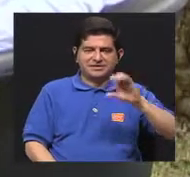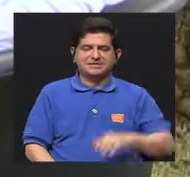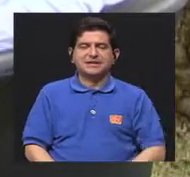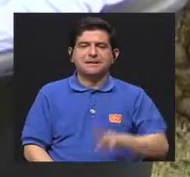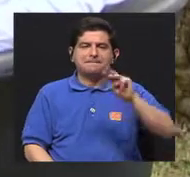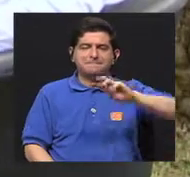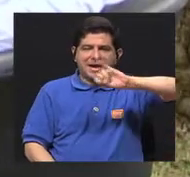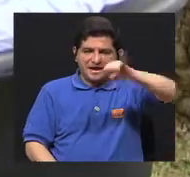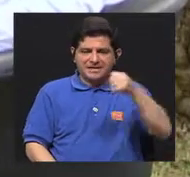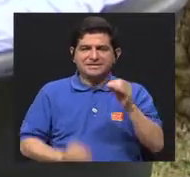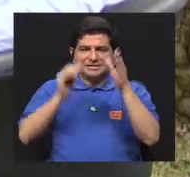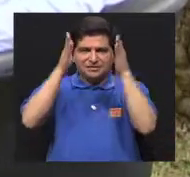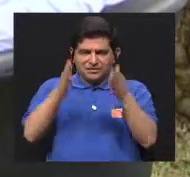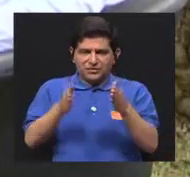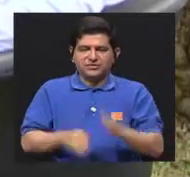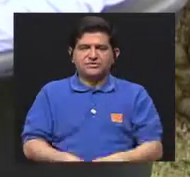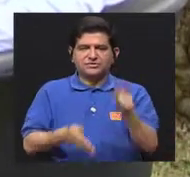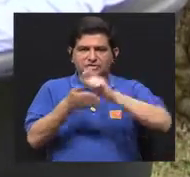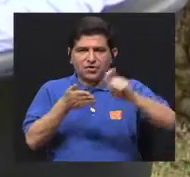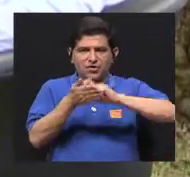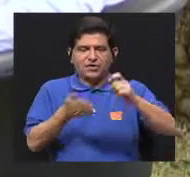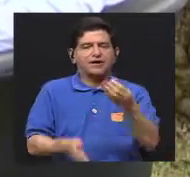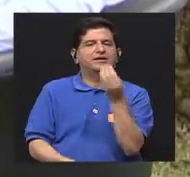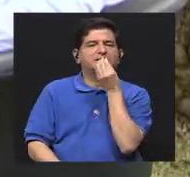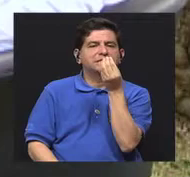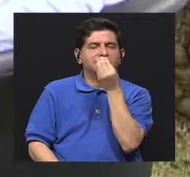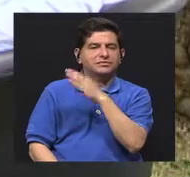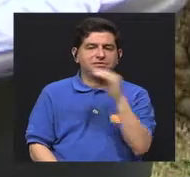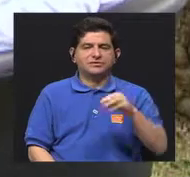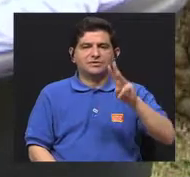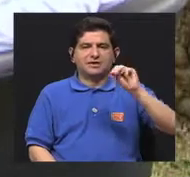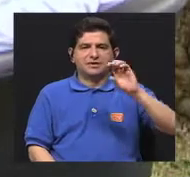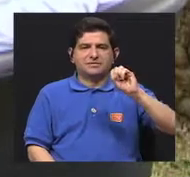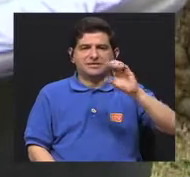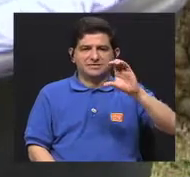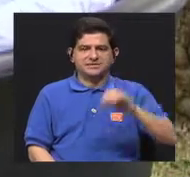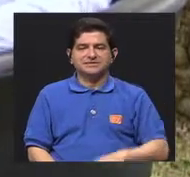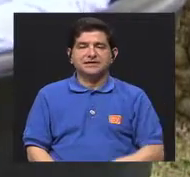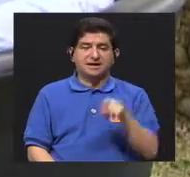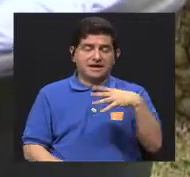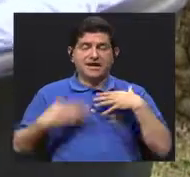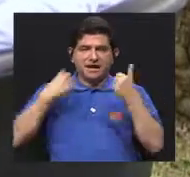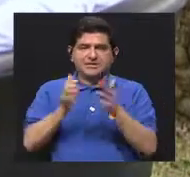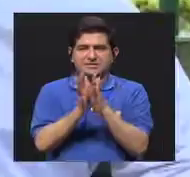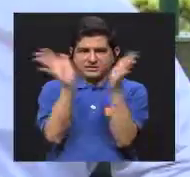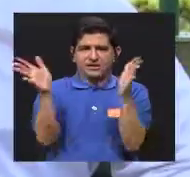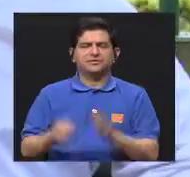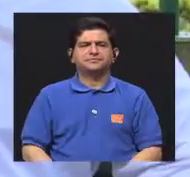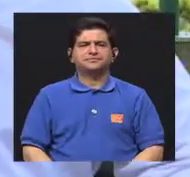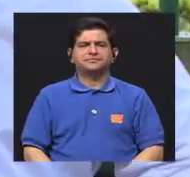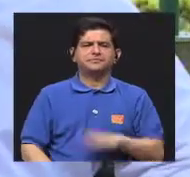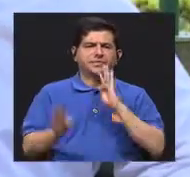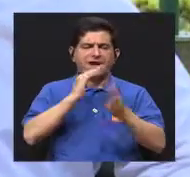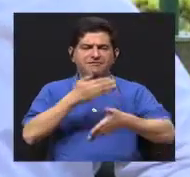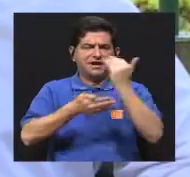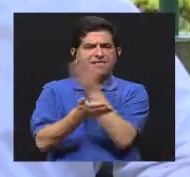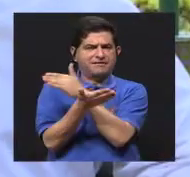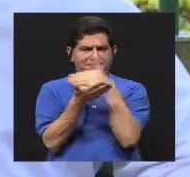Melisa Jensen, quien es profesora de la Escuela de Nutrición y máster en Salud Pública. Melisa, conversábamos en el bloque anterior